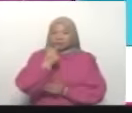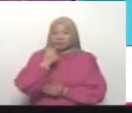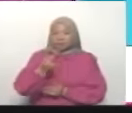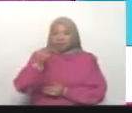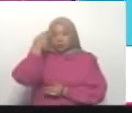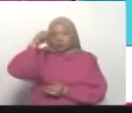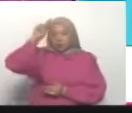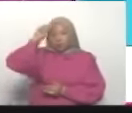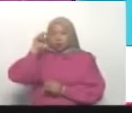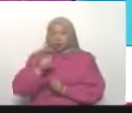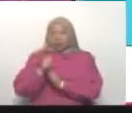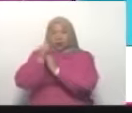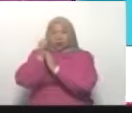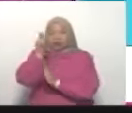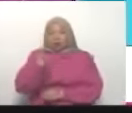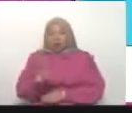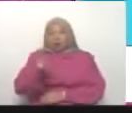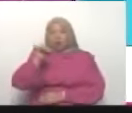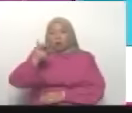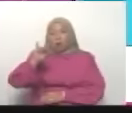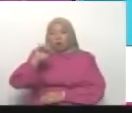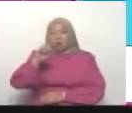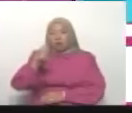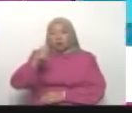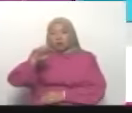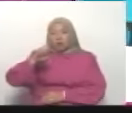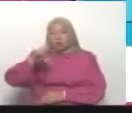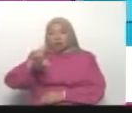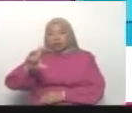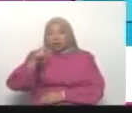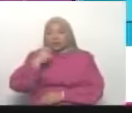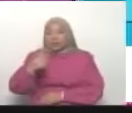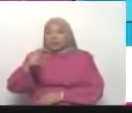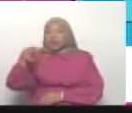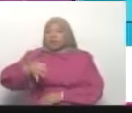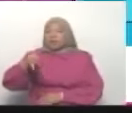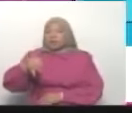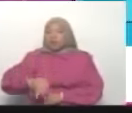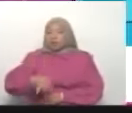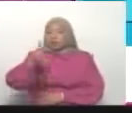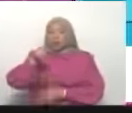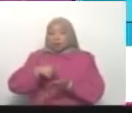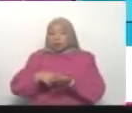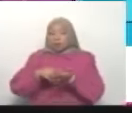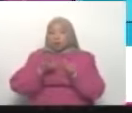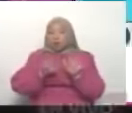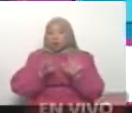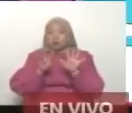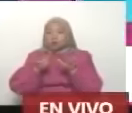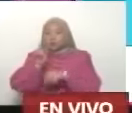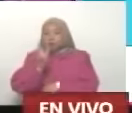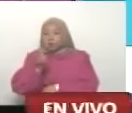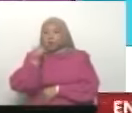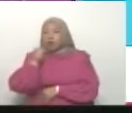Castro Rus, comandante de las verdades, cuando en 1992 dijo